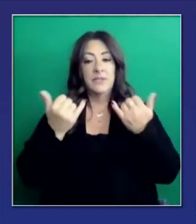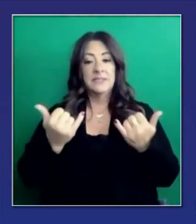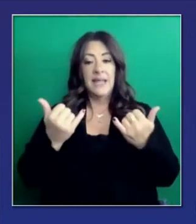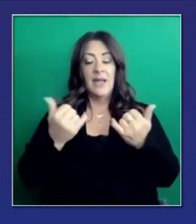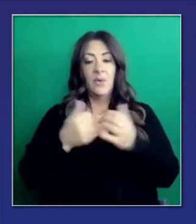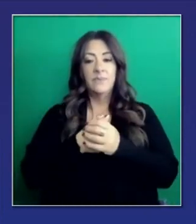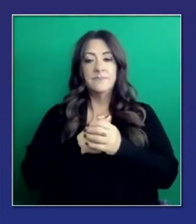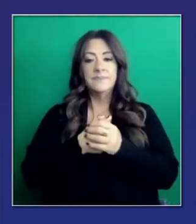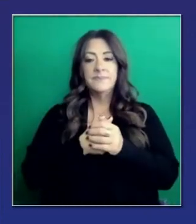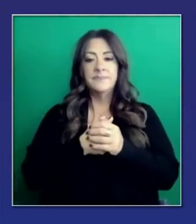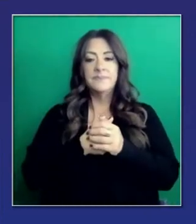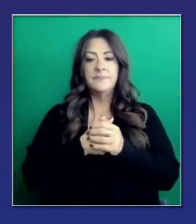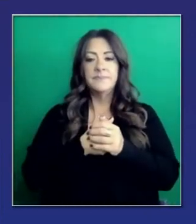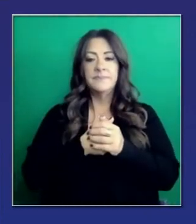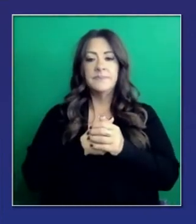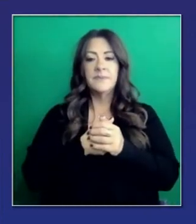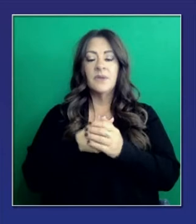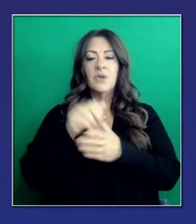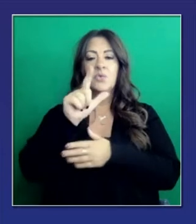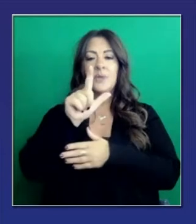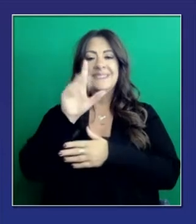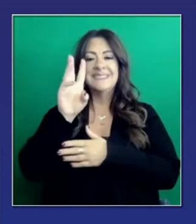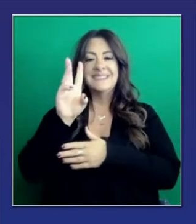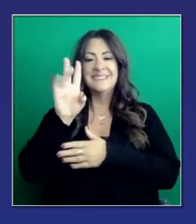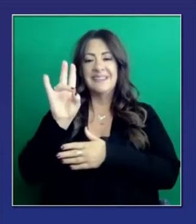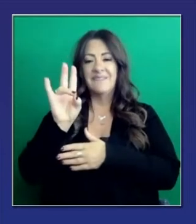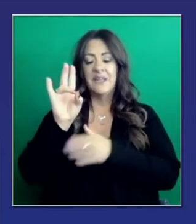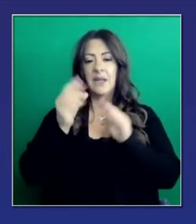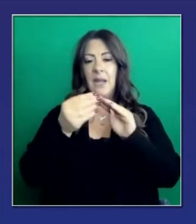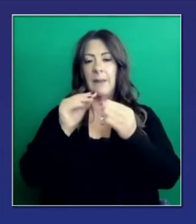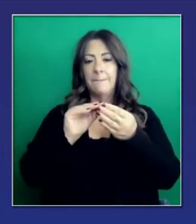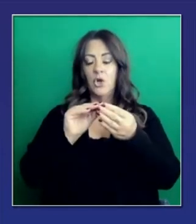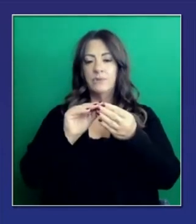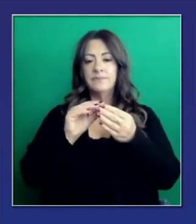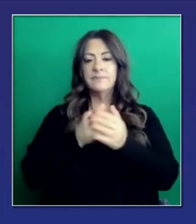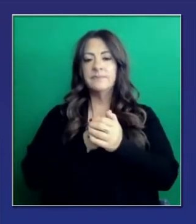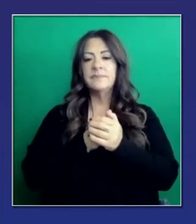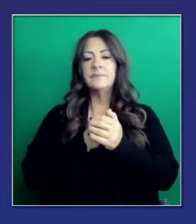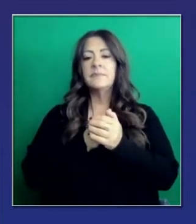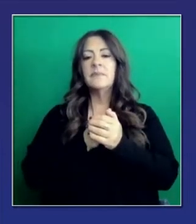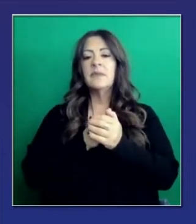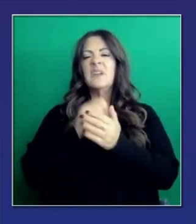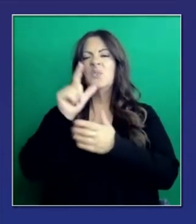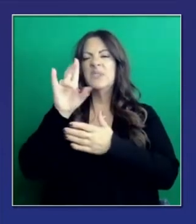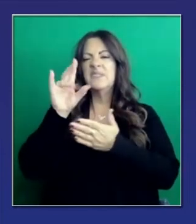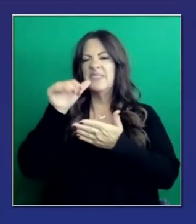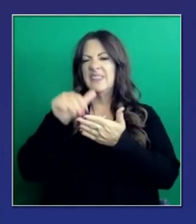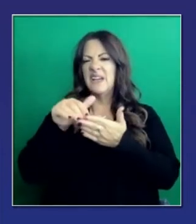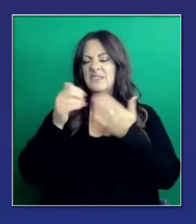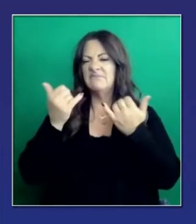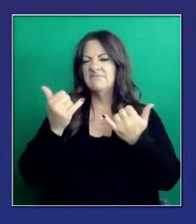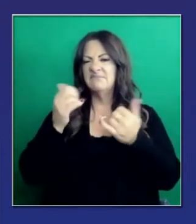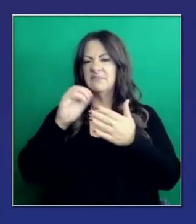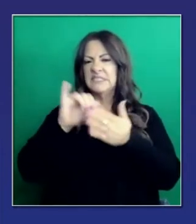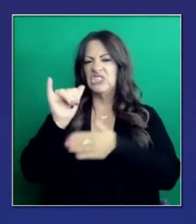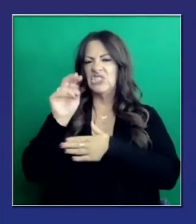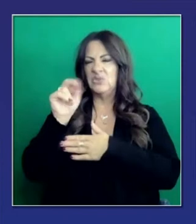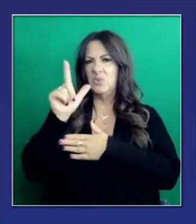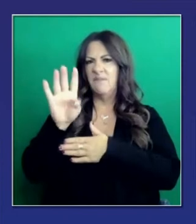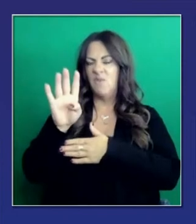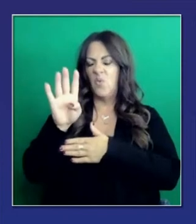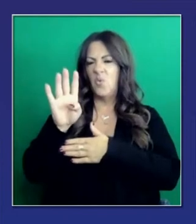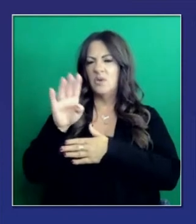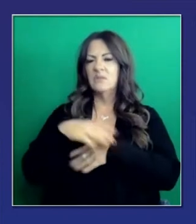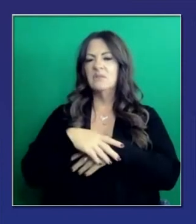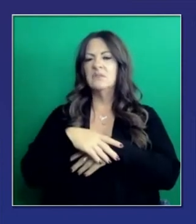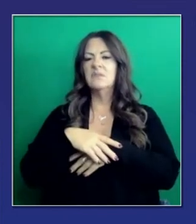Veremos que son 27.000. Ese número está reflejado en más de 400.000 pruebas que se hicieron en el periodo de